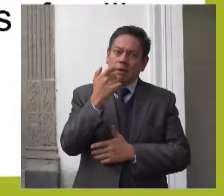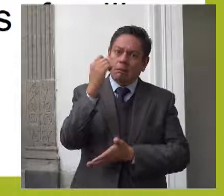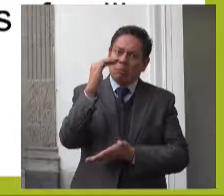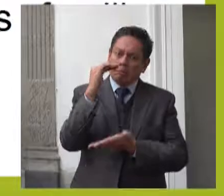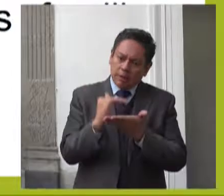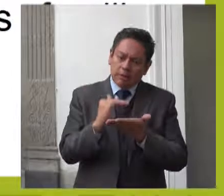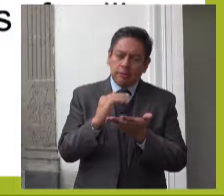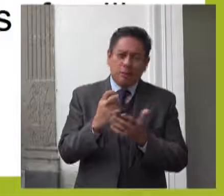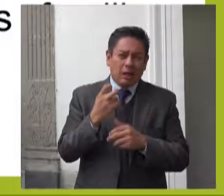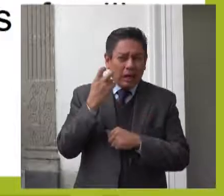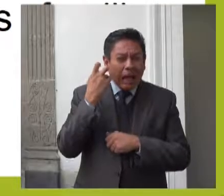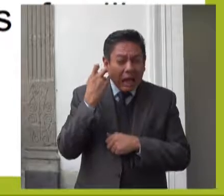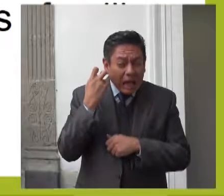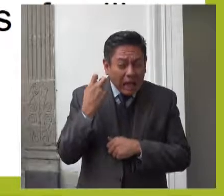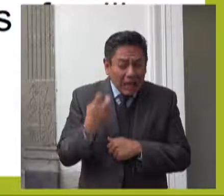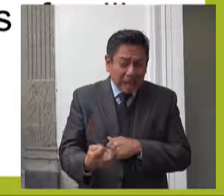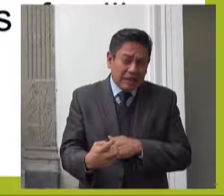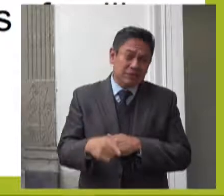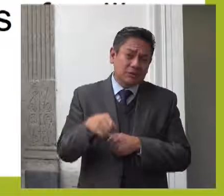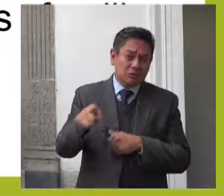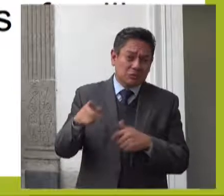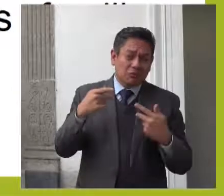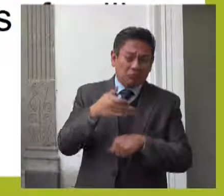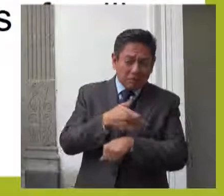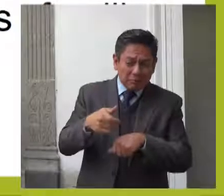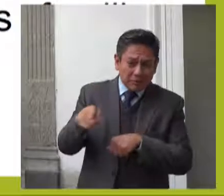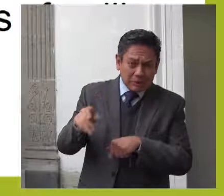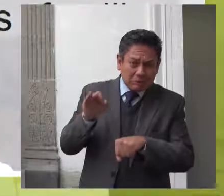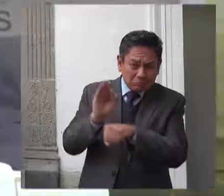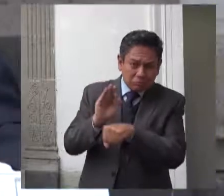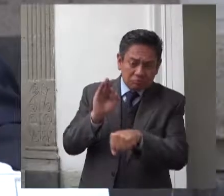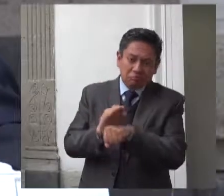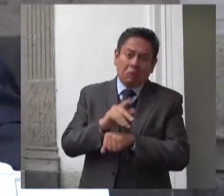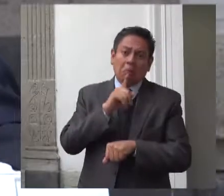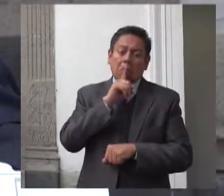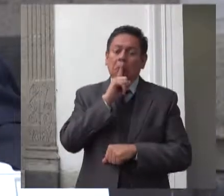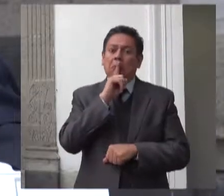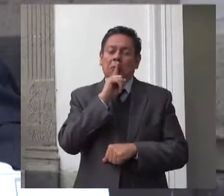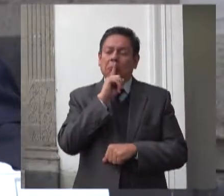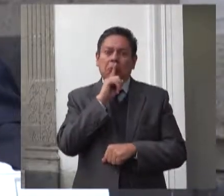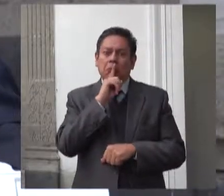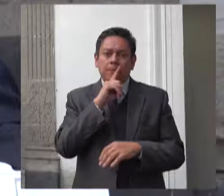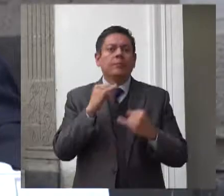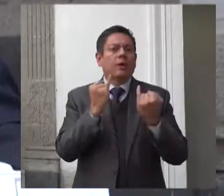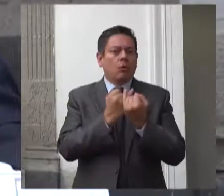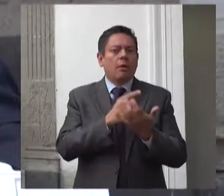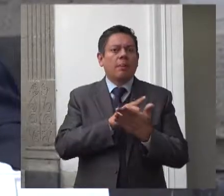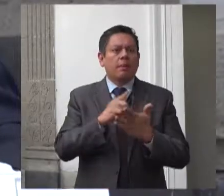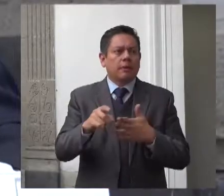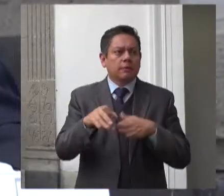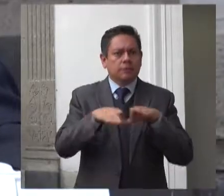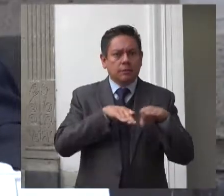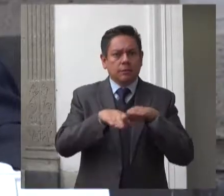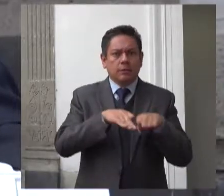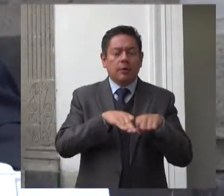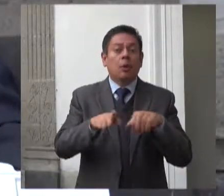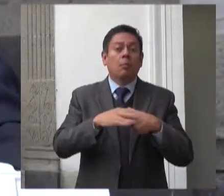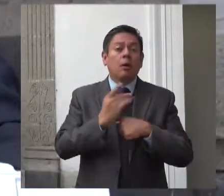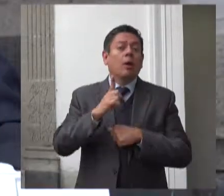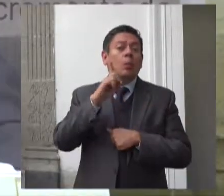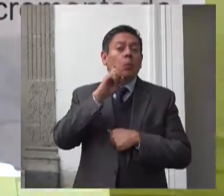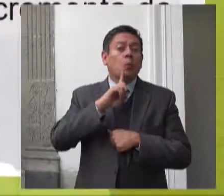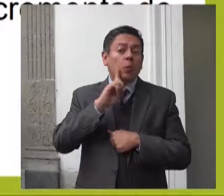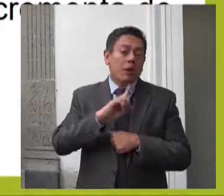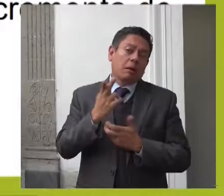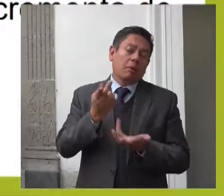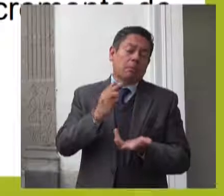familias contar con este tipo de servicios y el derecho al trabajo de madres trabajadoras y